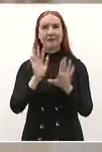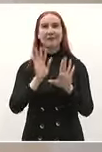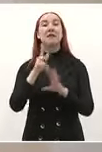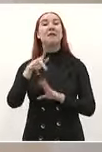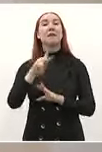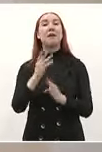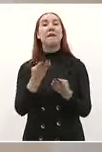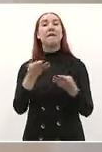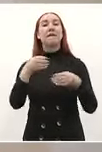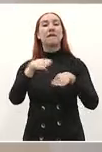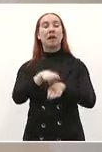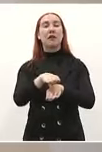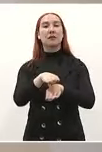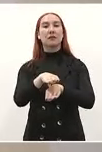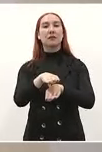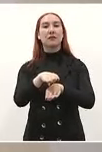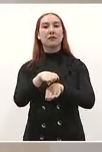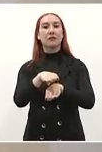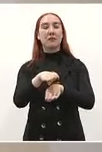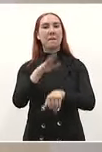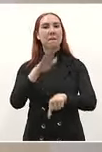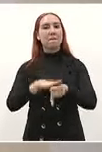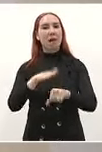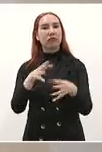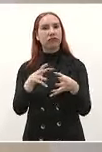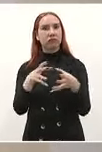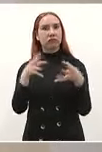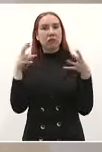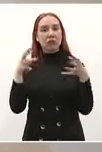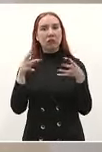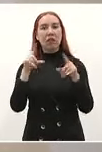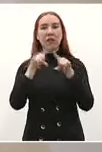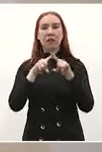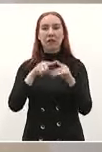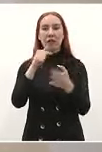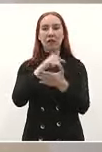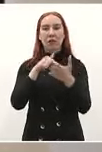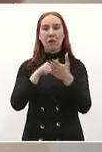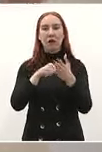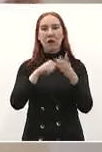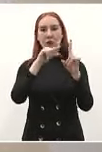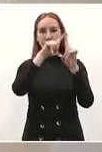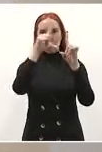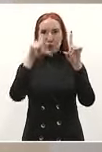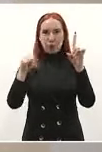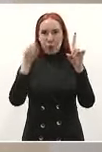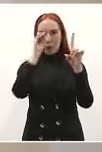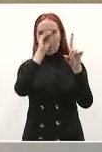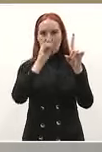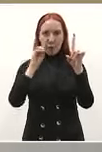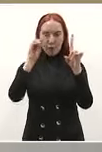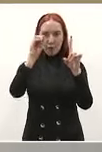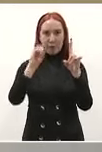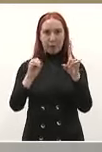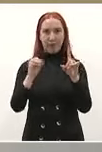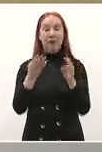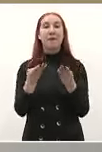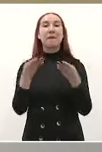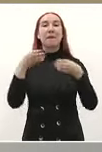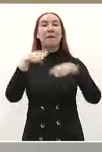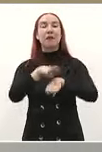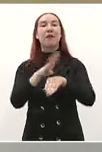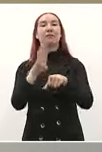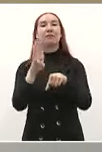banco que tiene más sucursales en el país el banco del